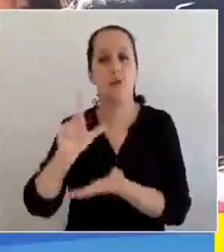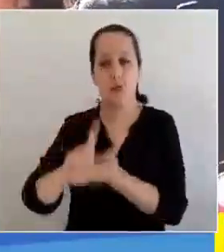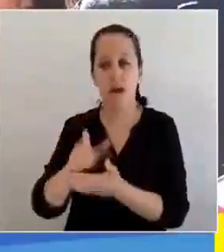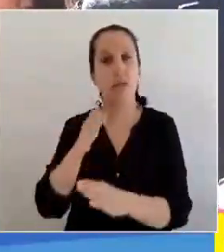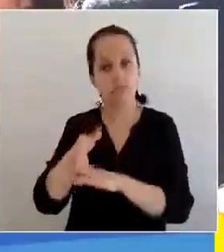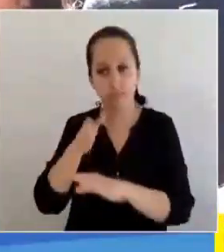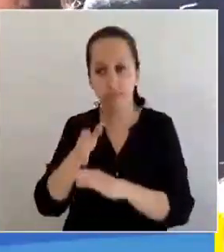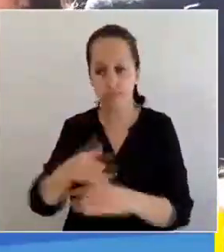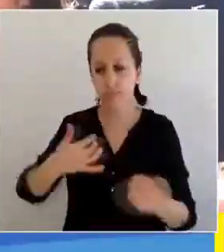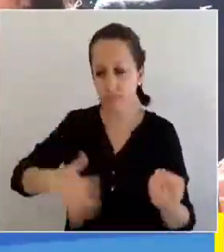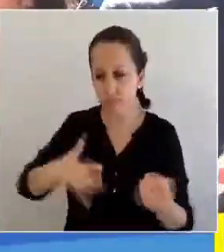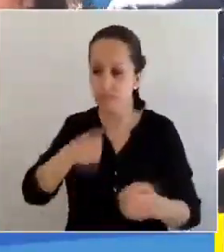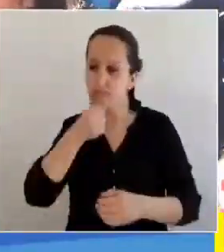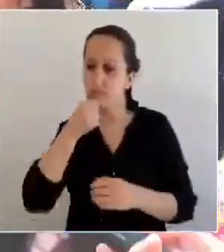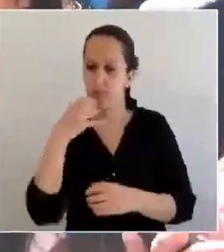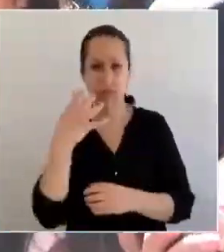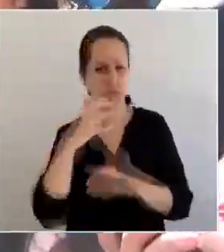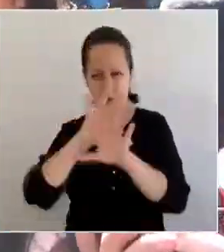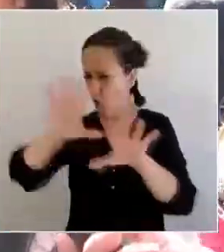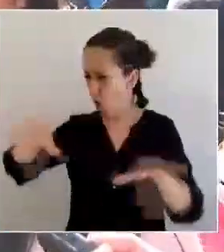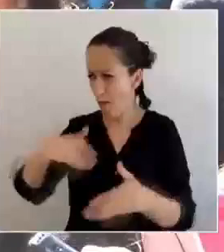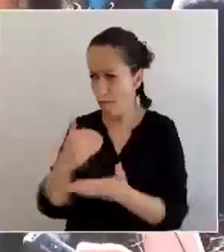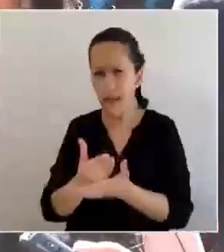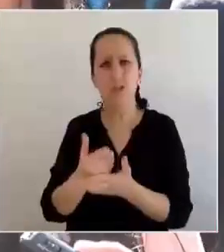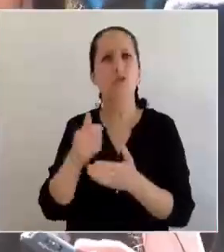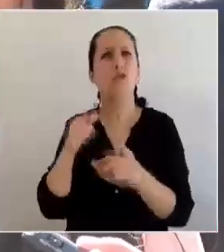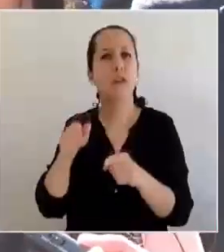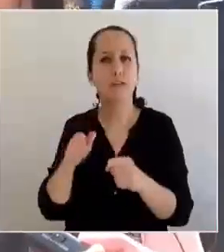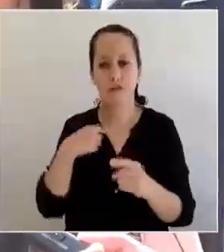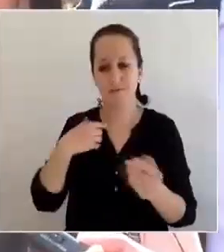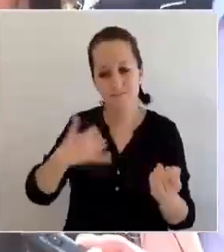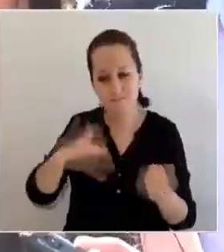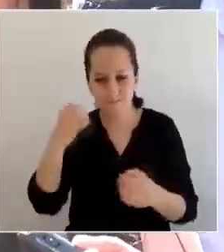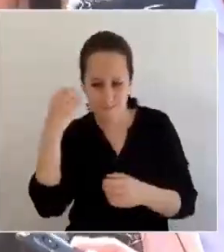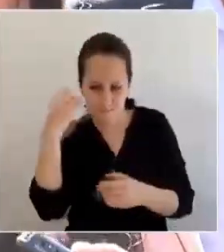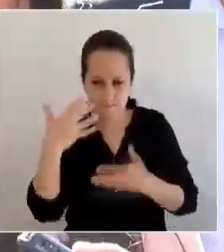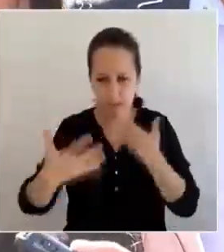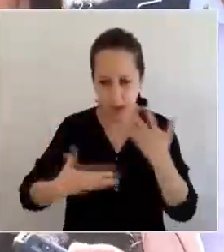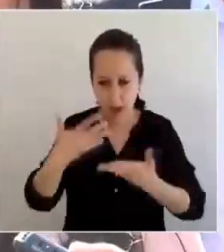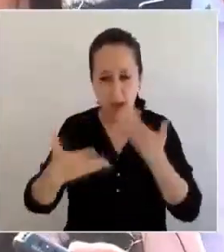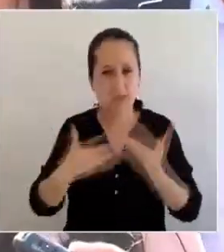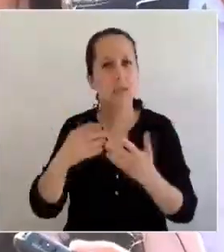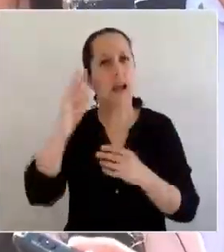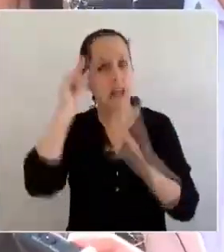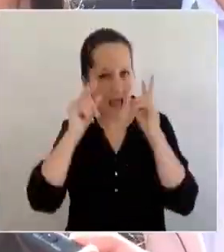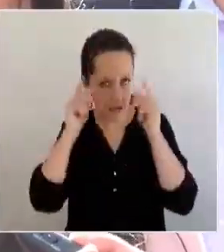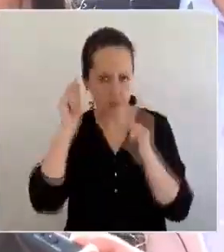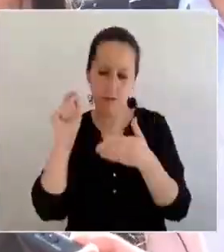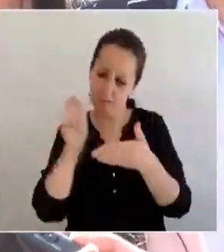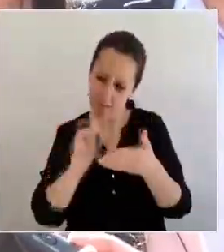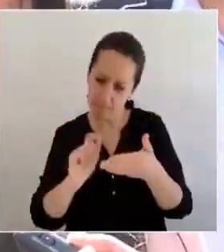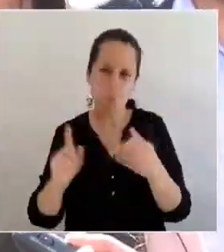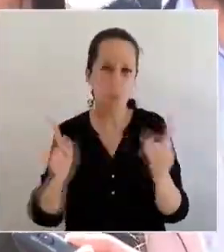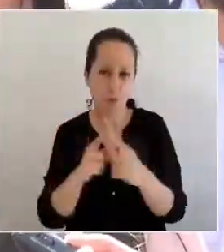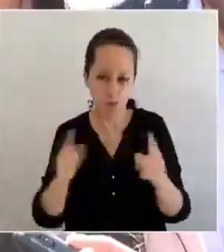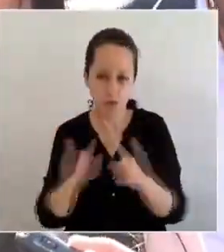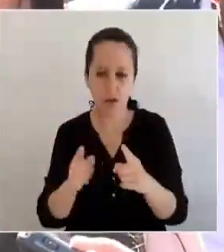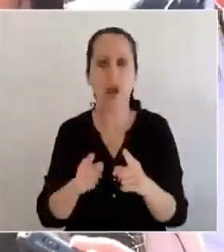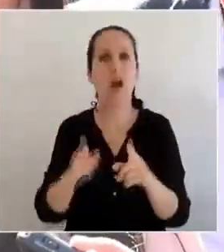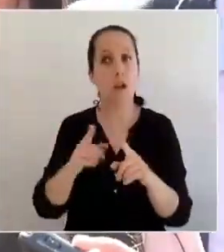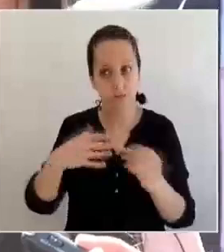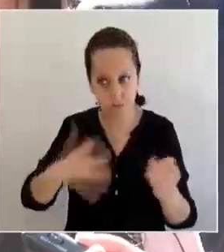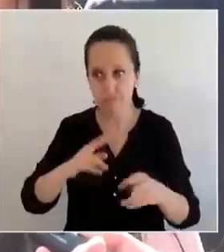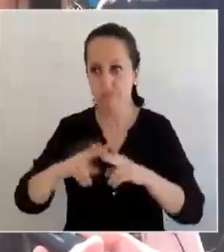que esté disponible para albergar procesos creativos completos, desde la creación, desde la producción,